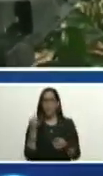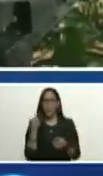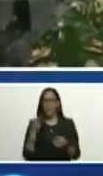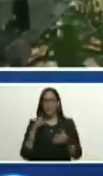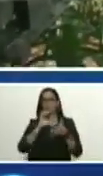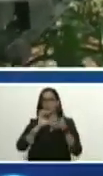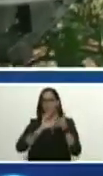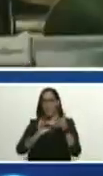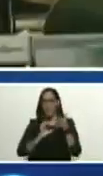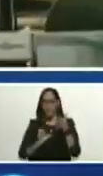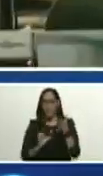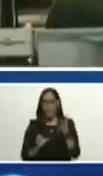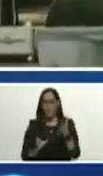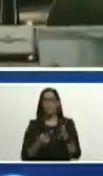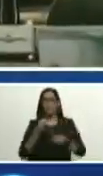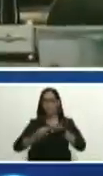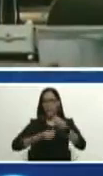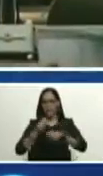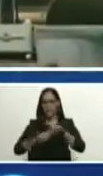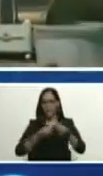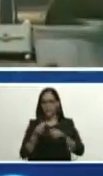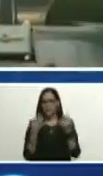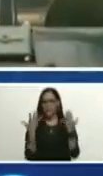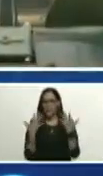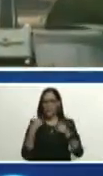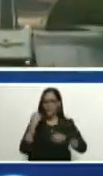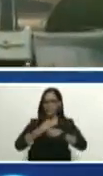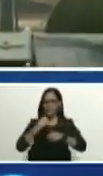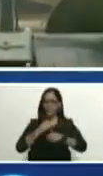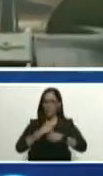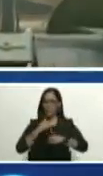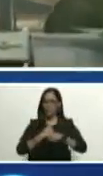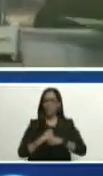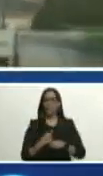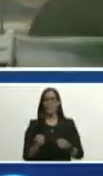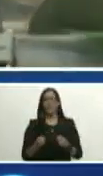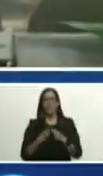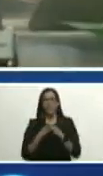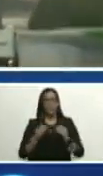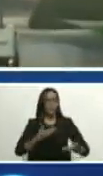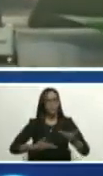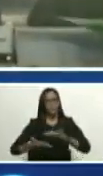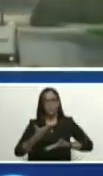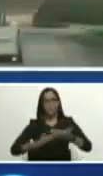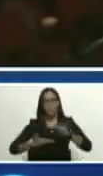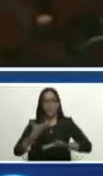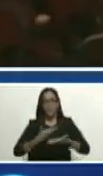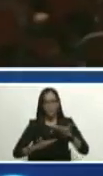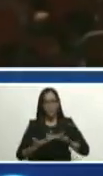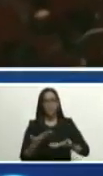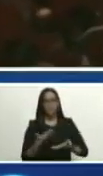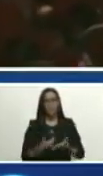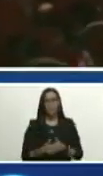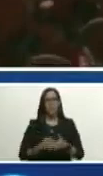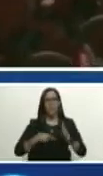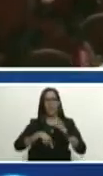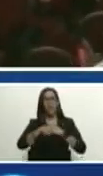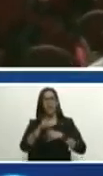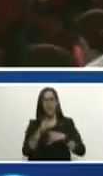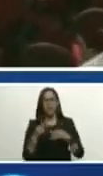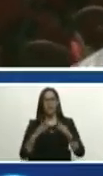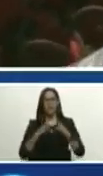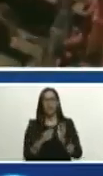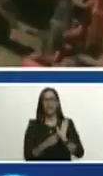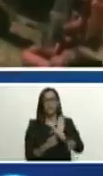fertilización, la mano de obra que se trabaja acá, y todo un dinamismo económico que está alrededor de toda esta